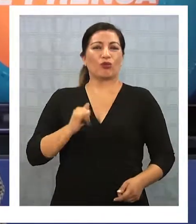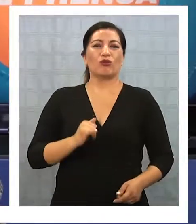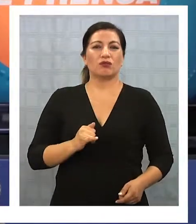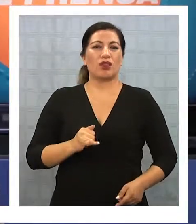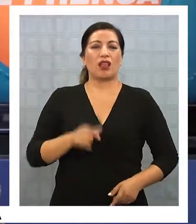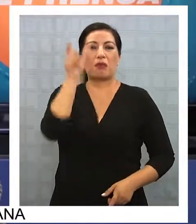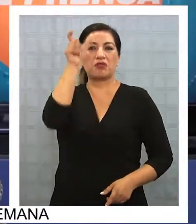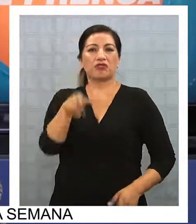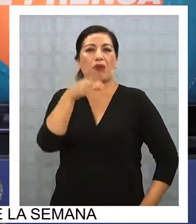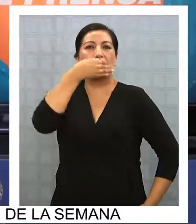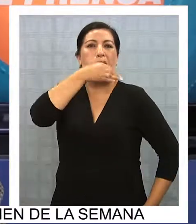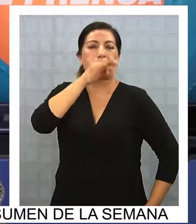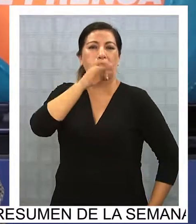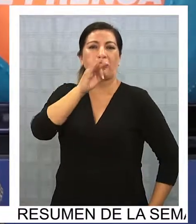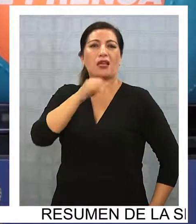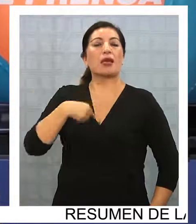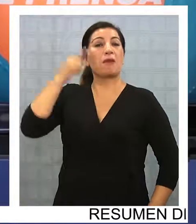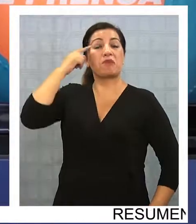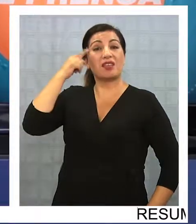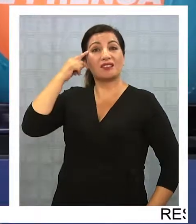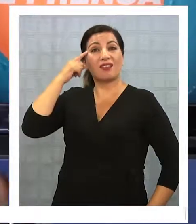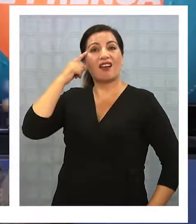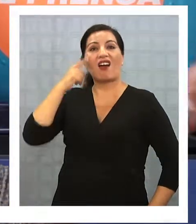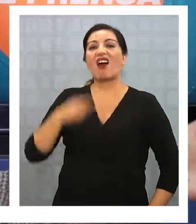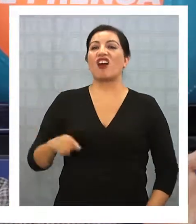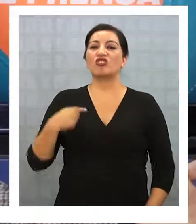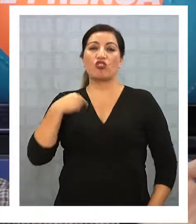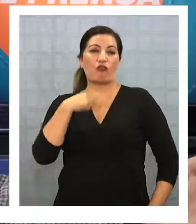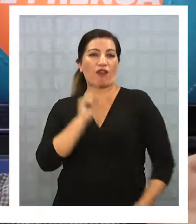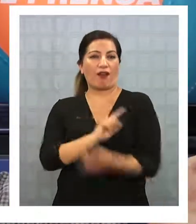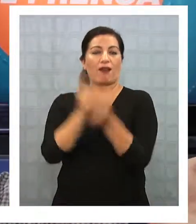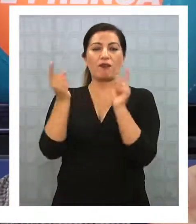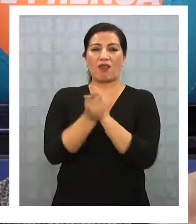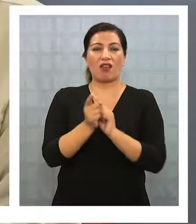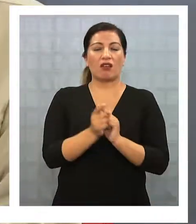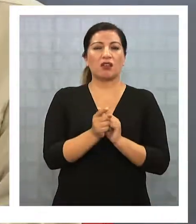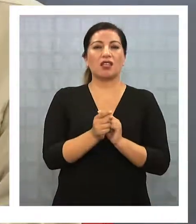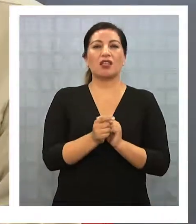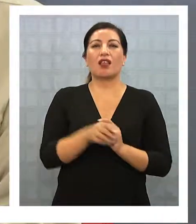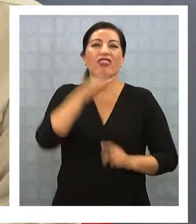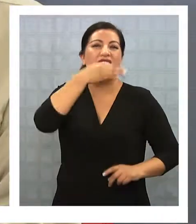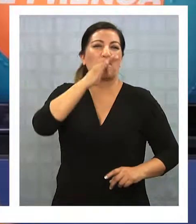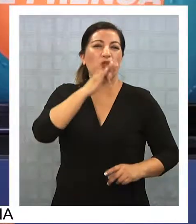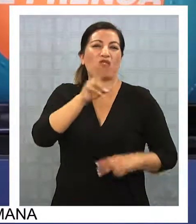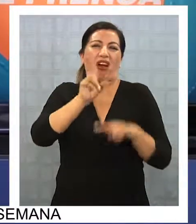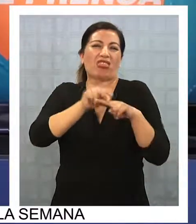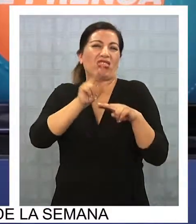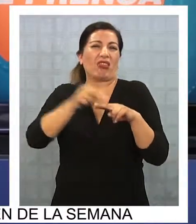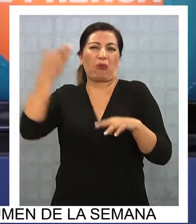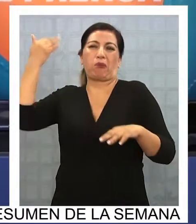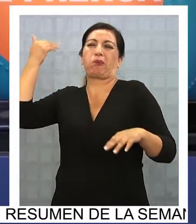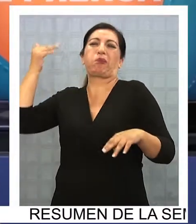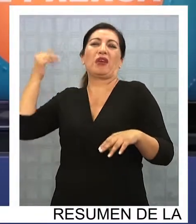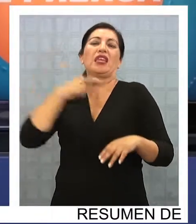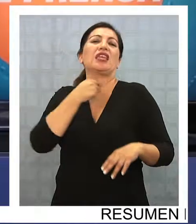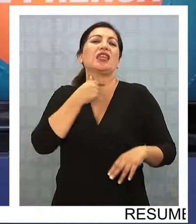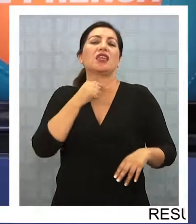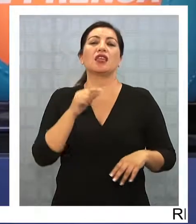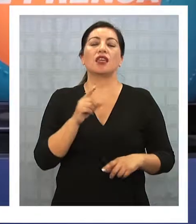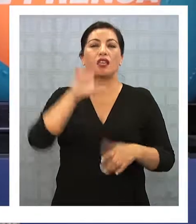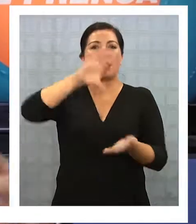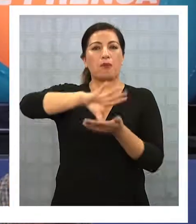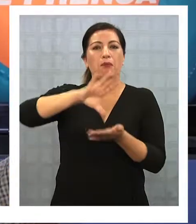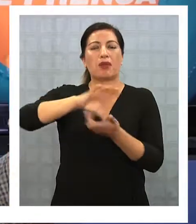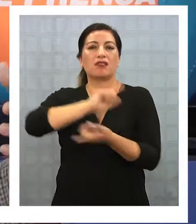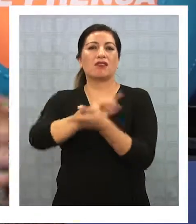me gustan los discursos populistas que disfrazados de revolucionarios repiten consignas añejas del año 60 esos discursos justamente refundacionales